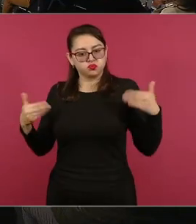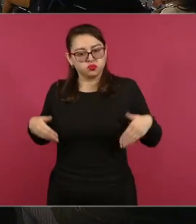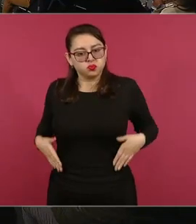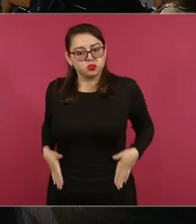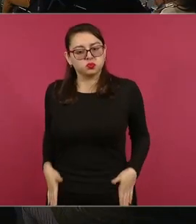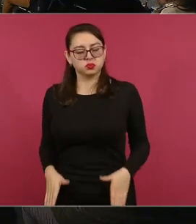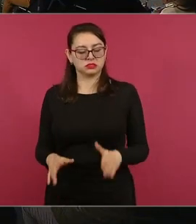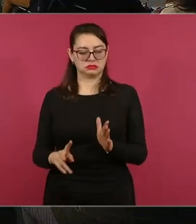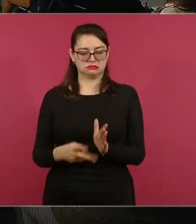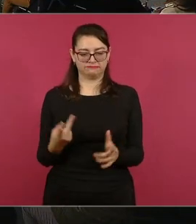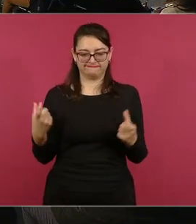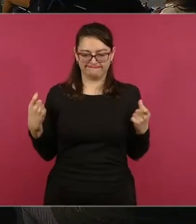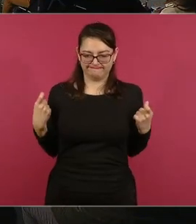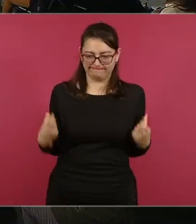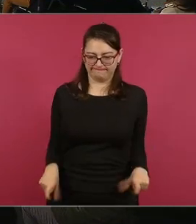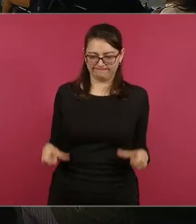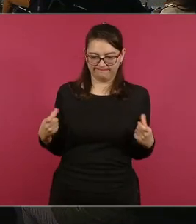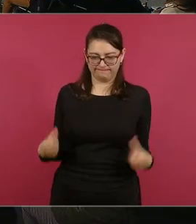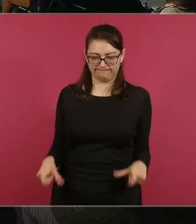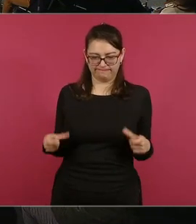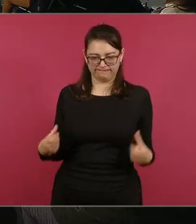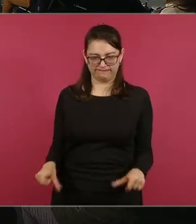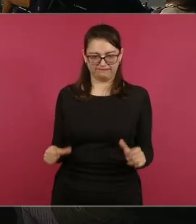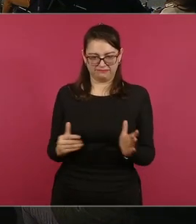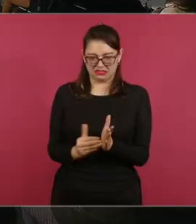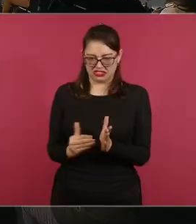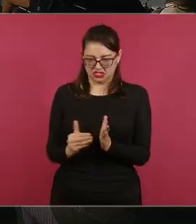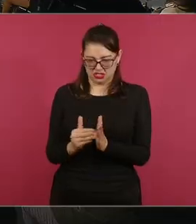hacerse inmensamente rica